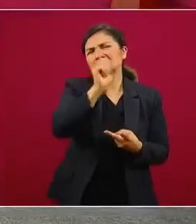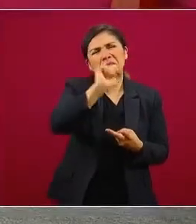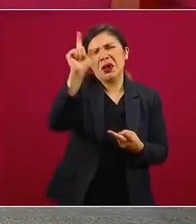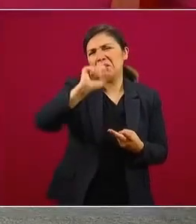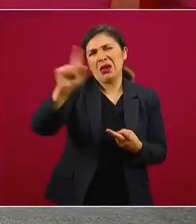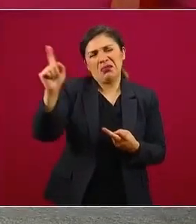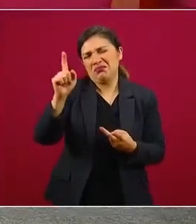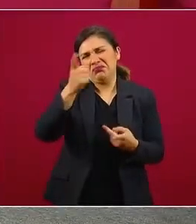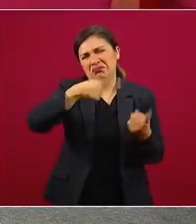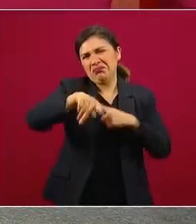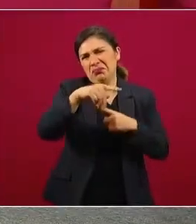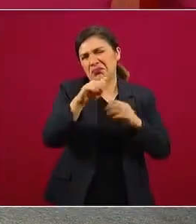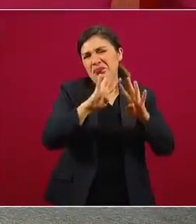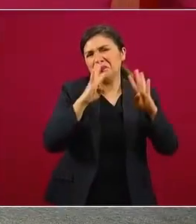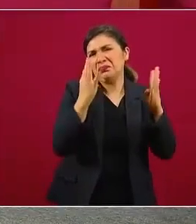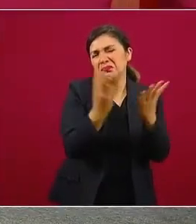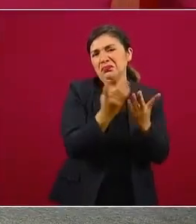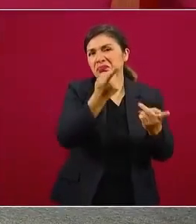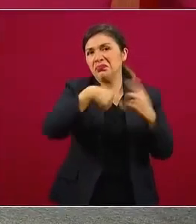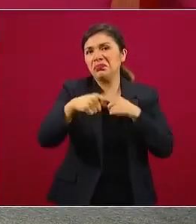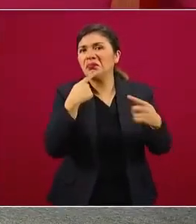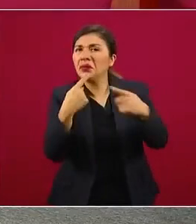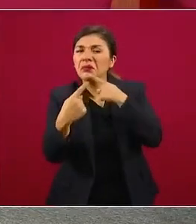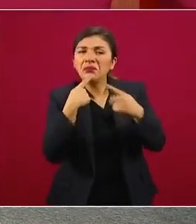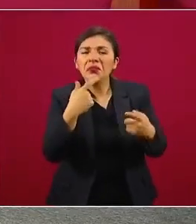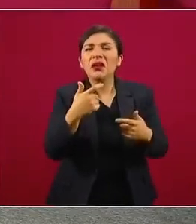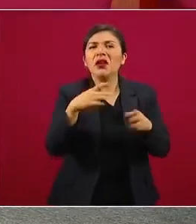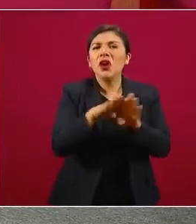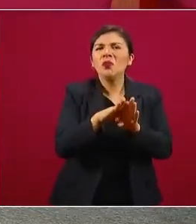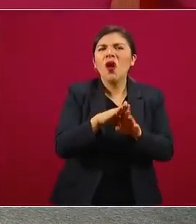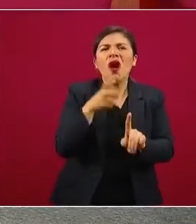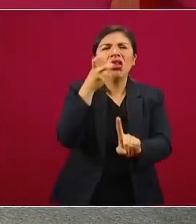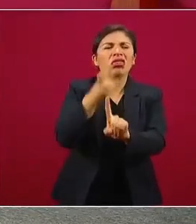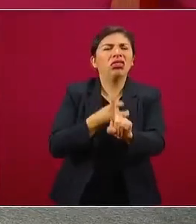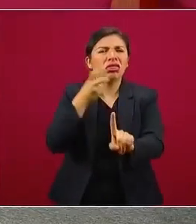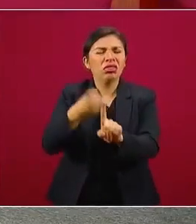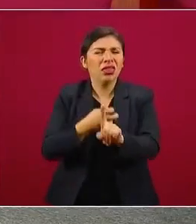orgánico del régimen.